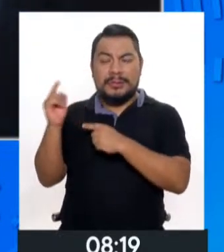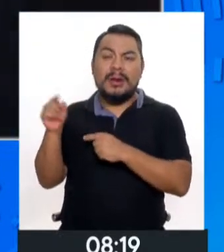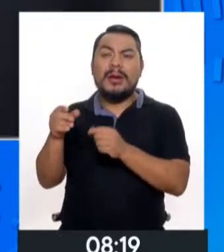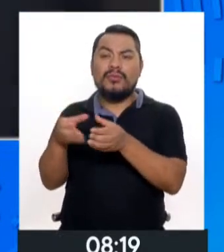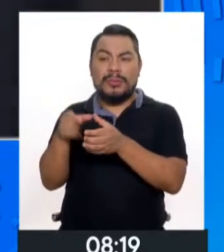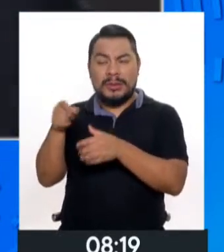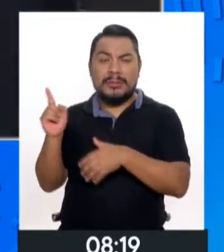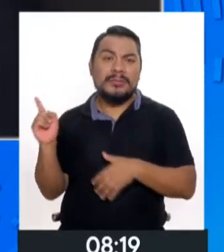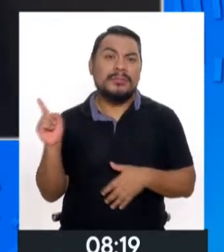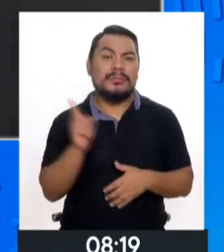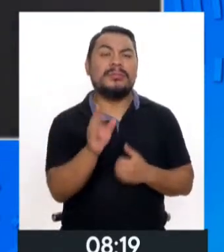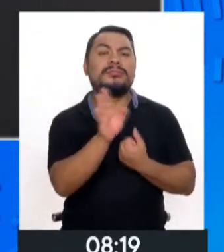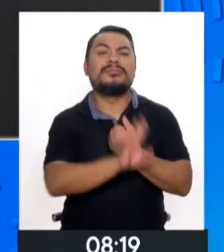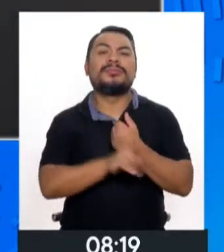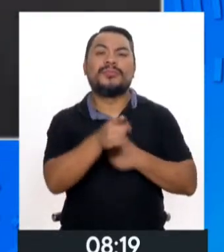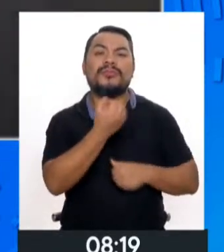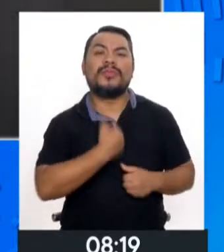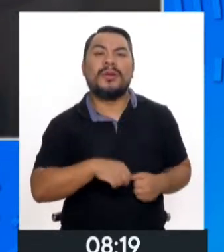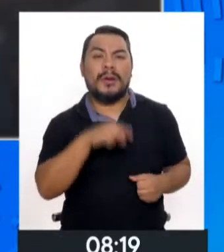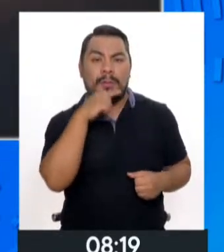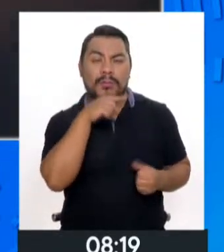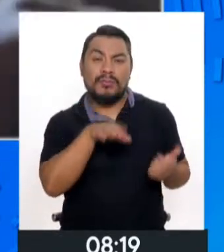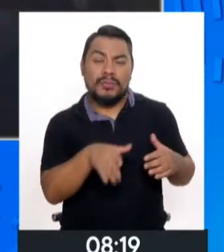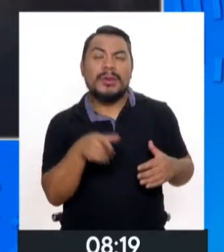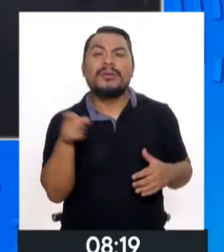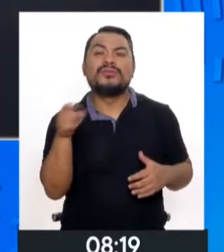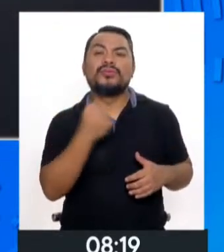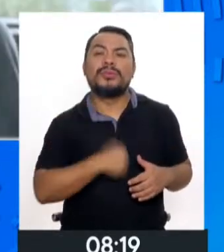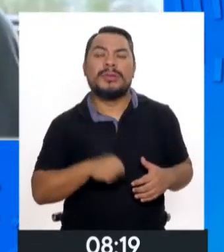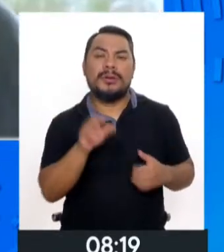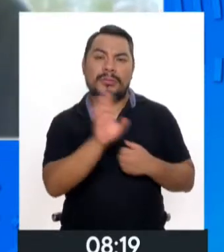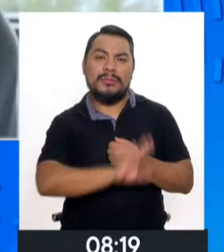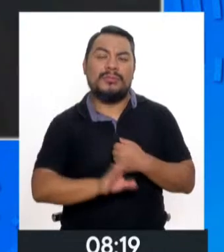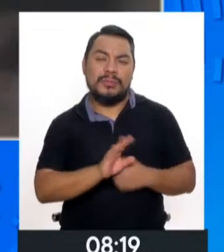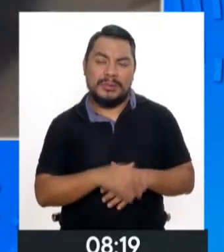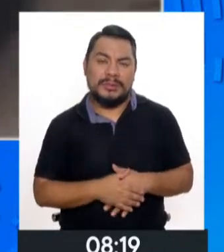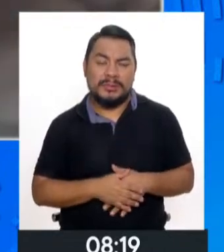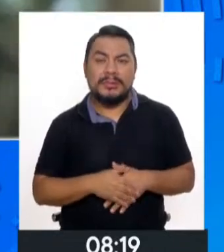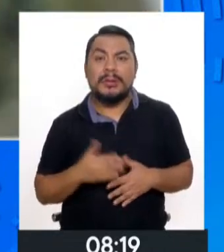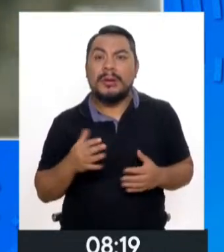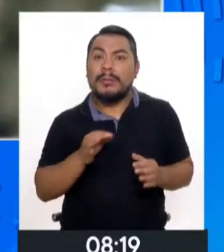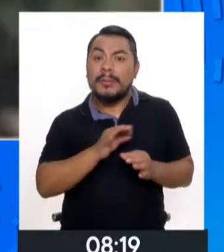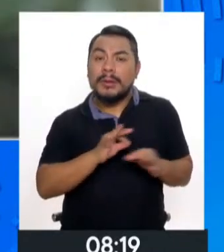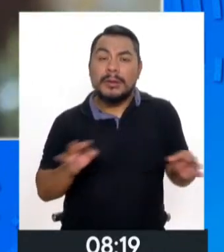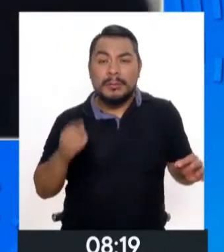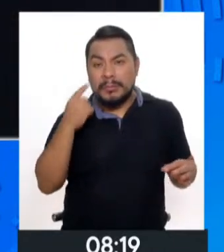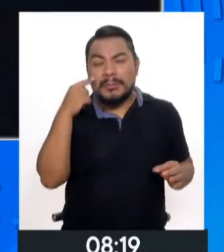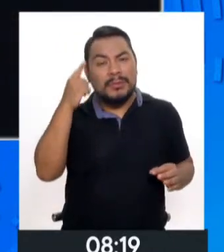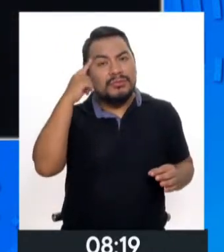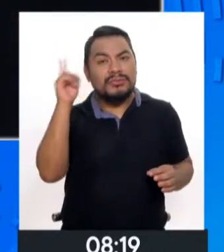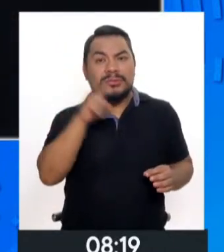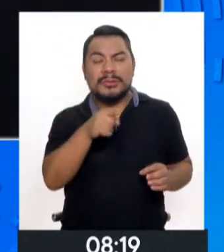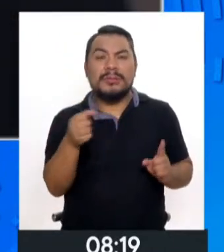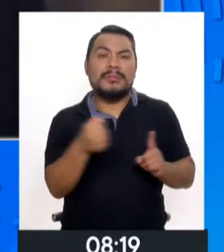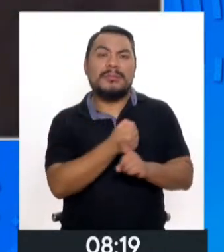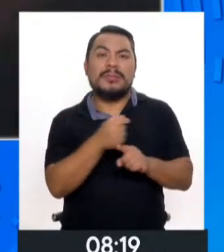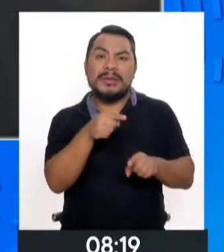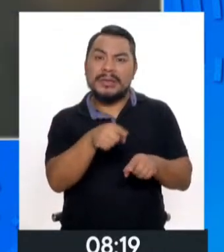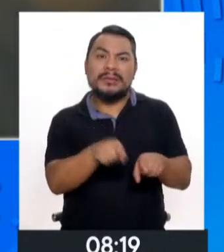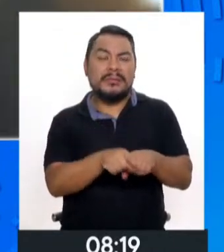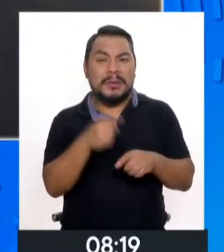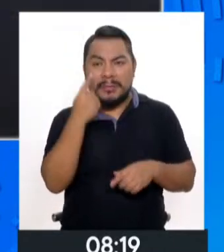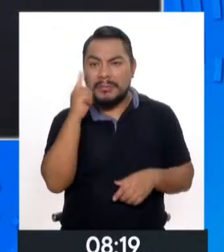para proteger a los hijos que ella tenía. En ningún momento conocimos que ella era una víctima también de violencia.